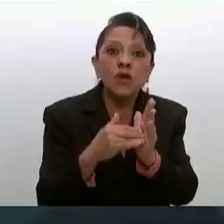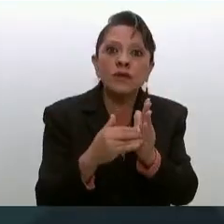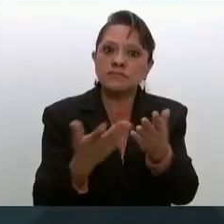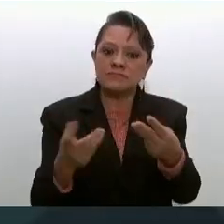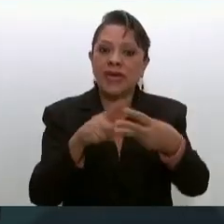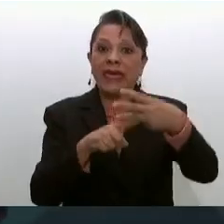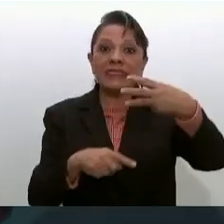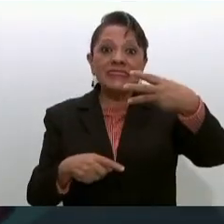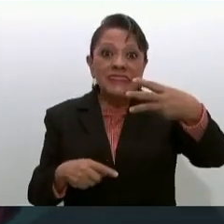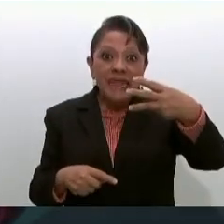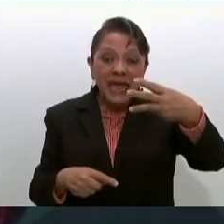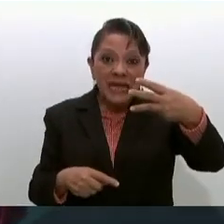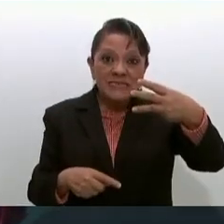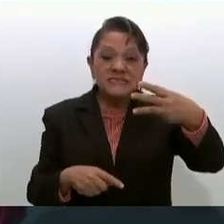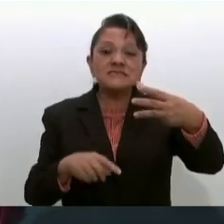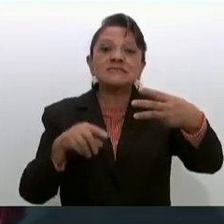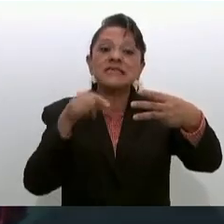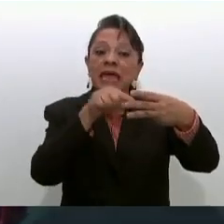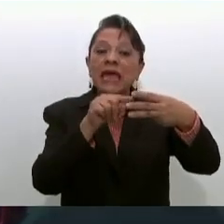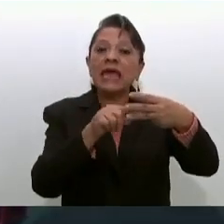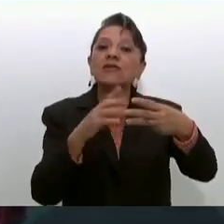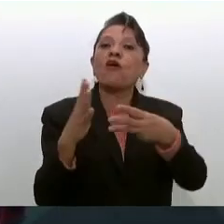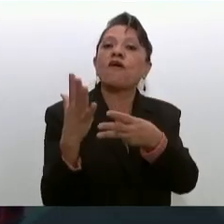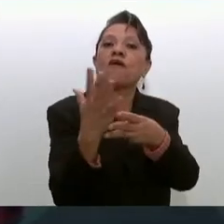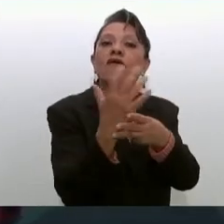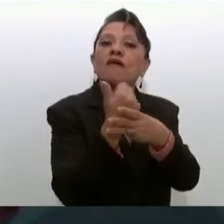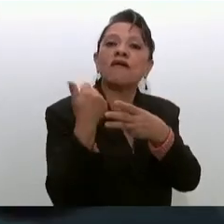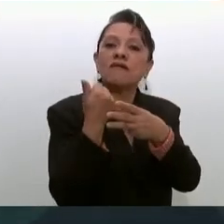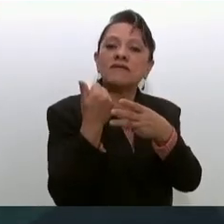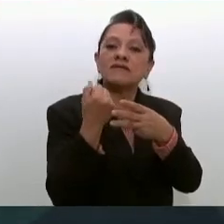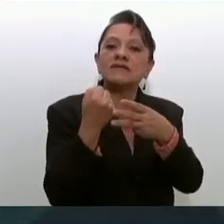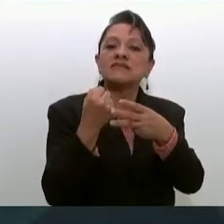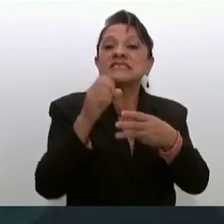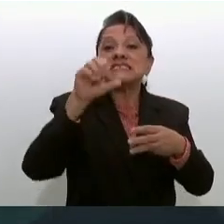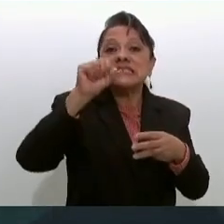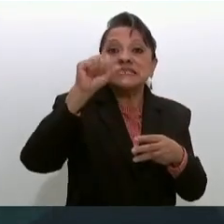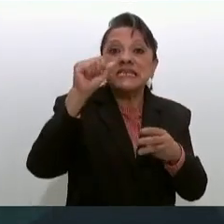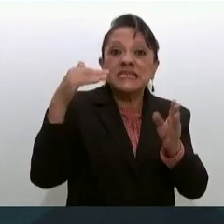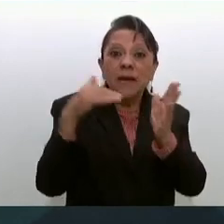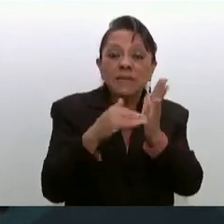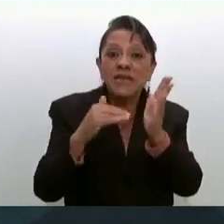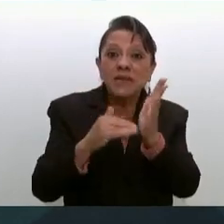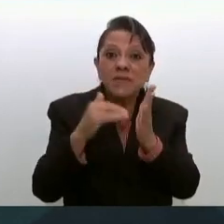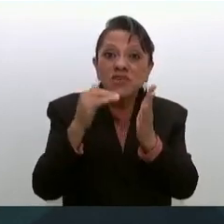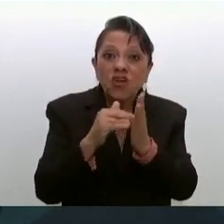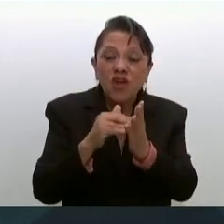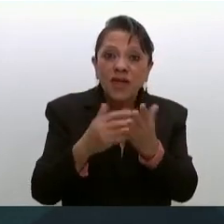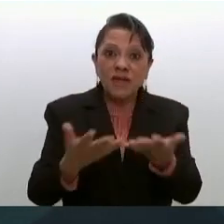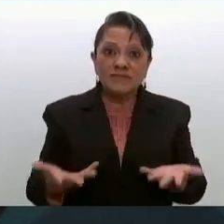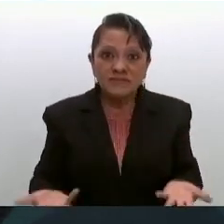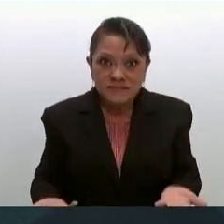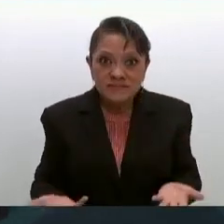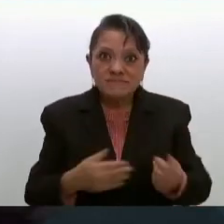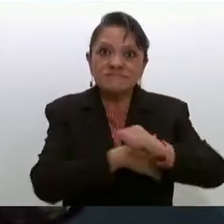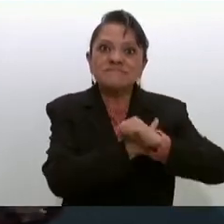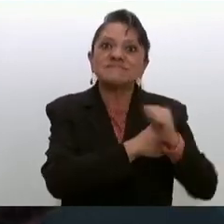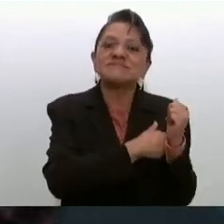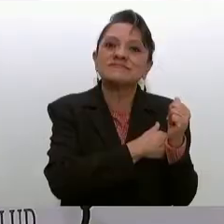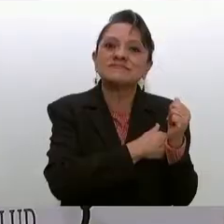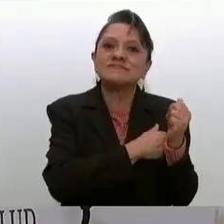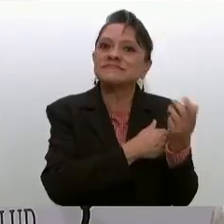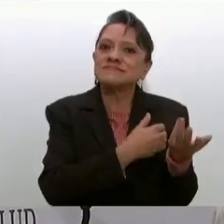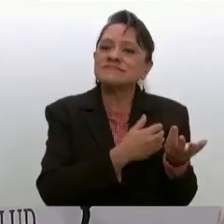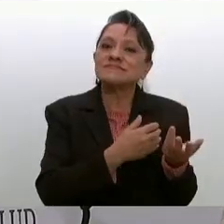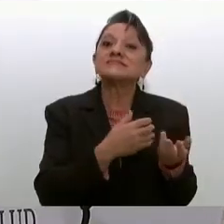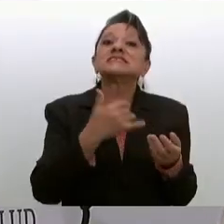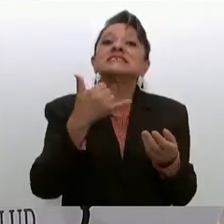quedaban con 60 mil millones de todas las compras pues no entregaban